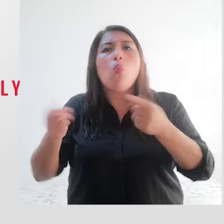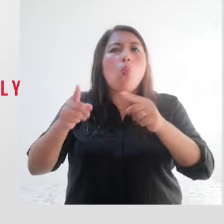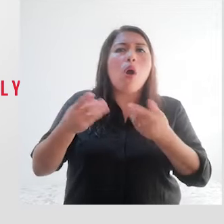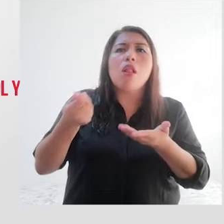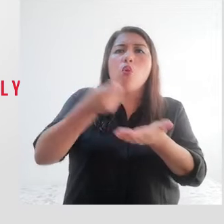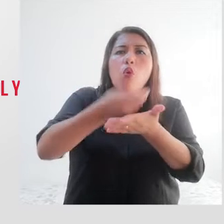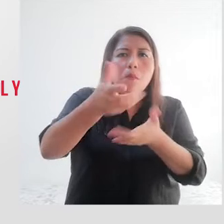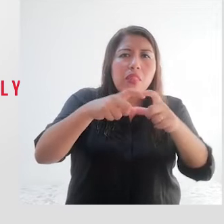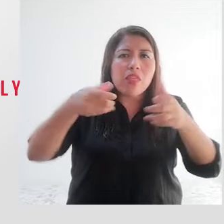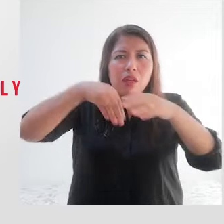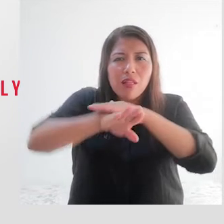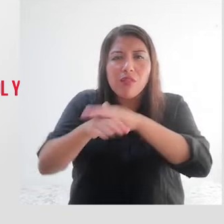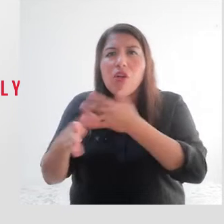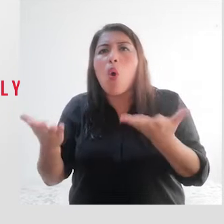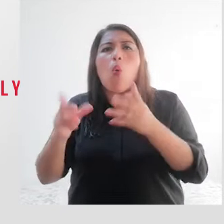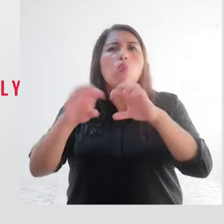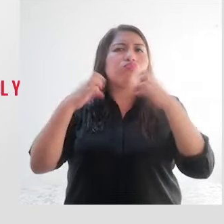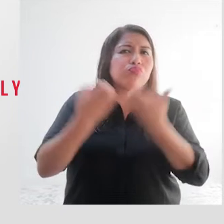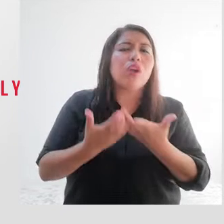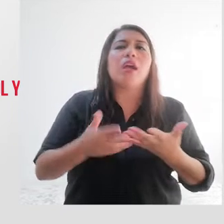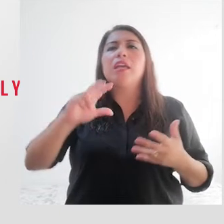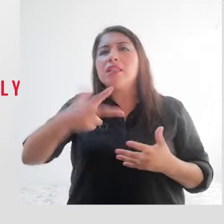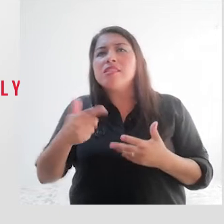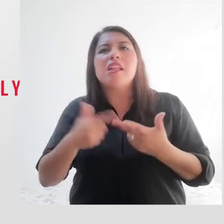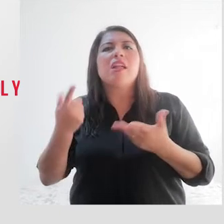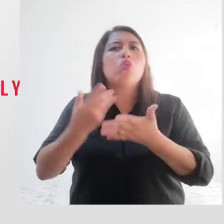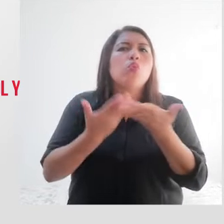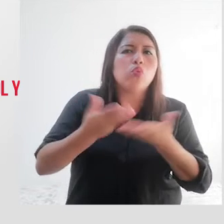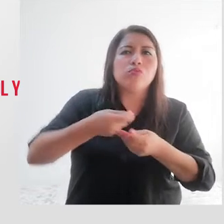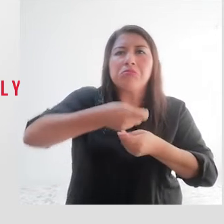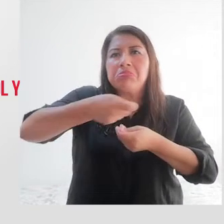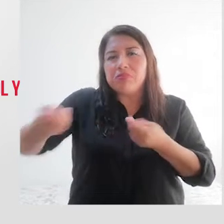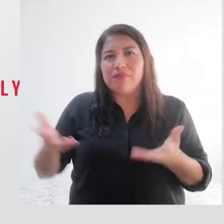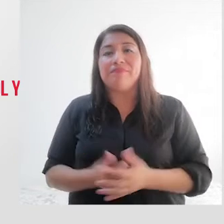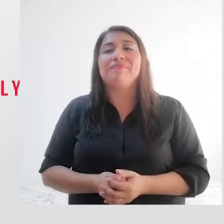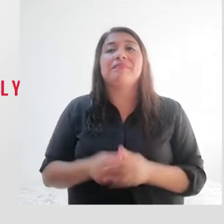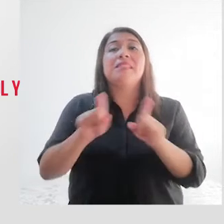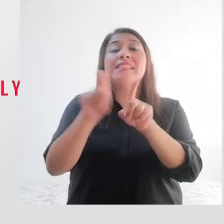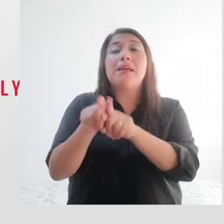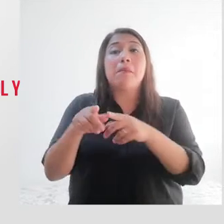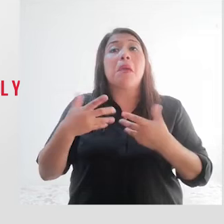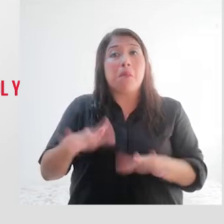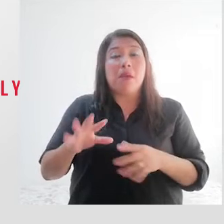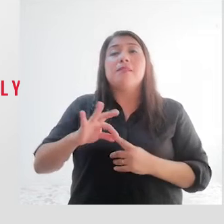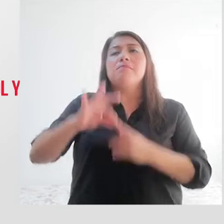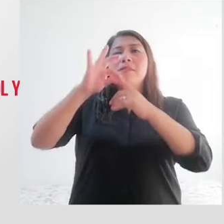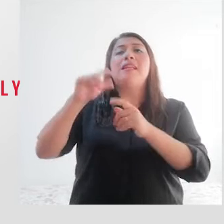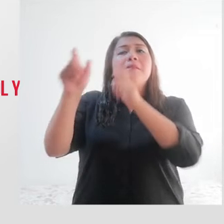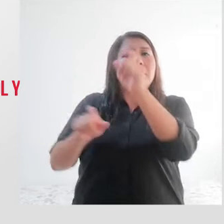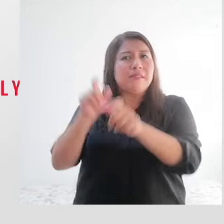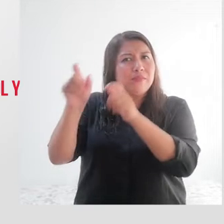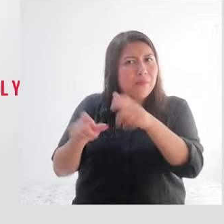en dónde se van a estar distribuyendo. La tercera Copa del Mundo trae muchas sorpresas. Vamos a tener grandes personajes del fútbol